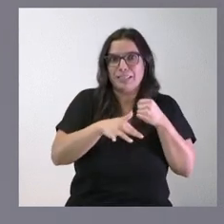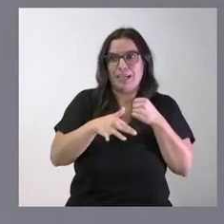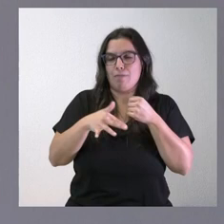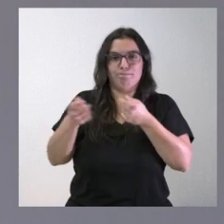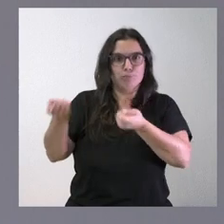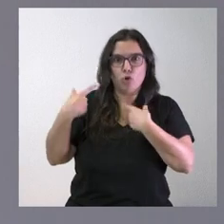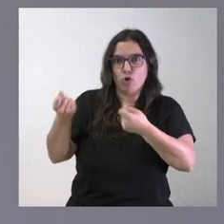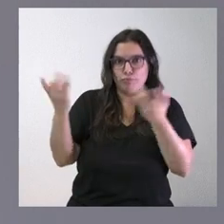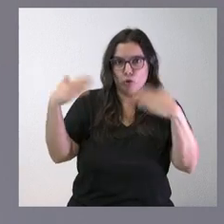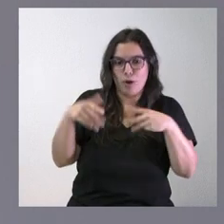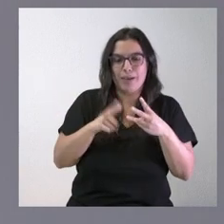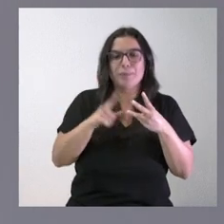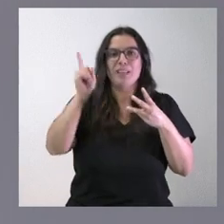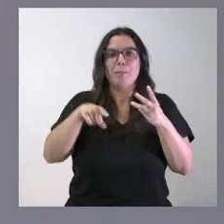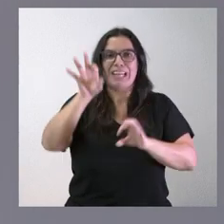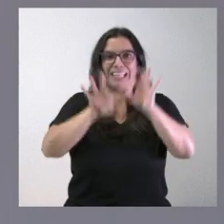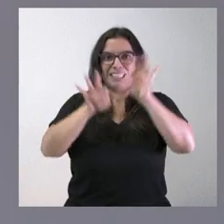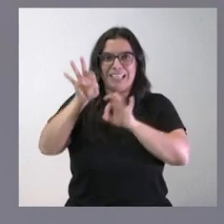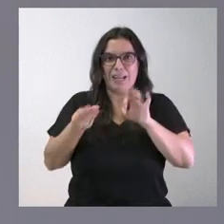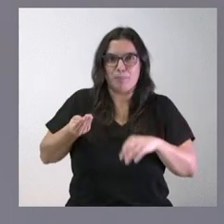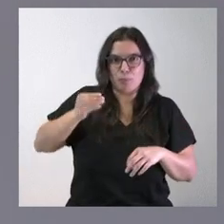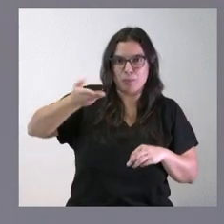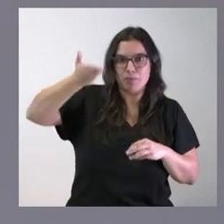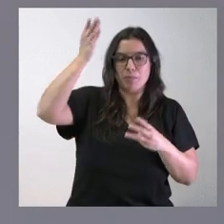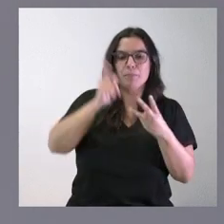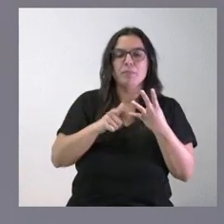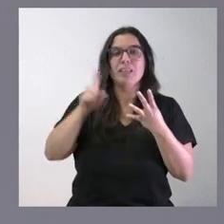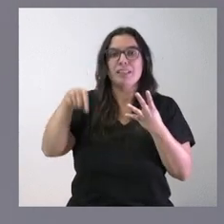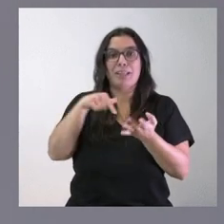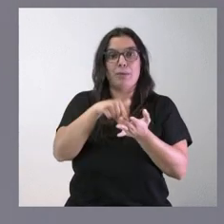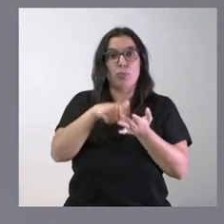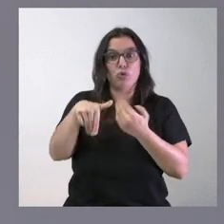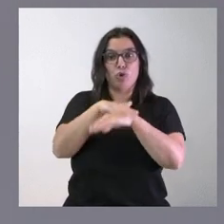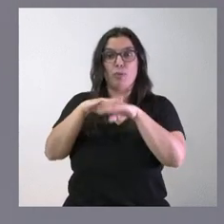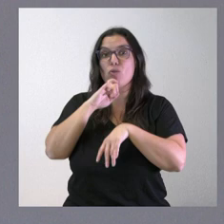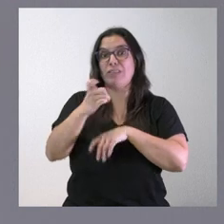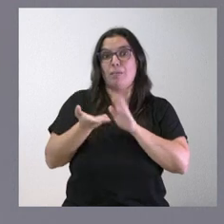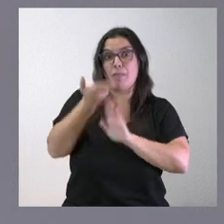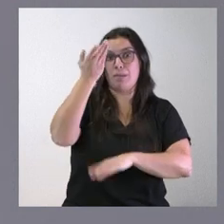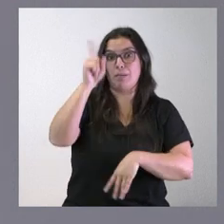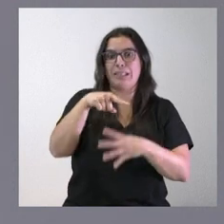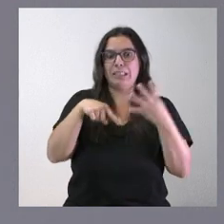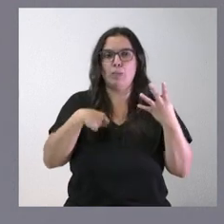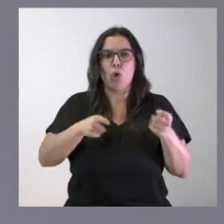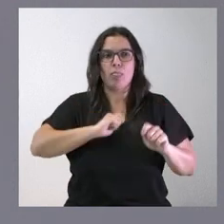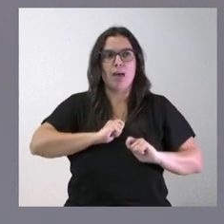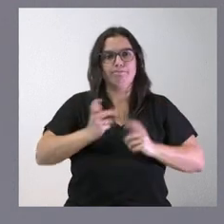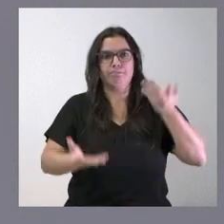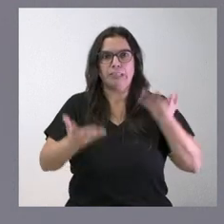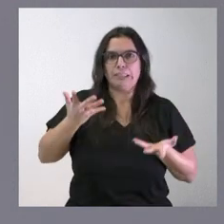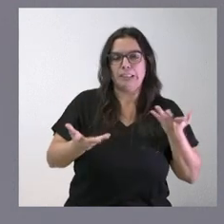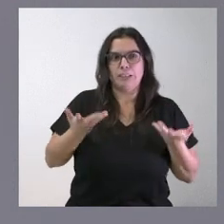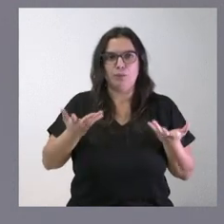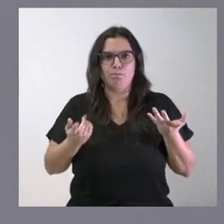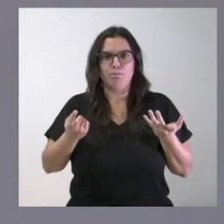los tipos de interés el anuncio de la subida de impuestos por parte del gobierno son cuestiones que están generando cierta incertidumbre e